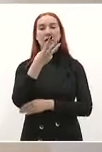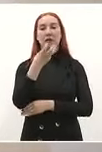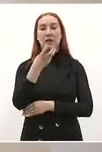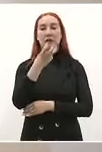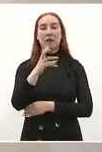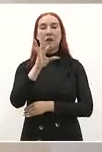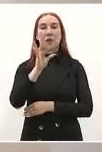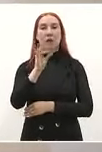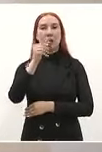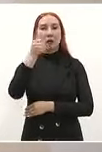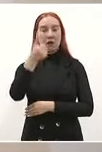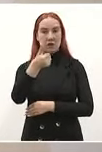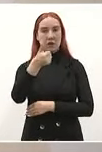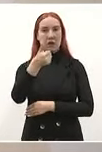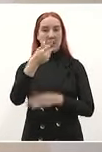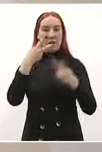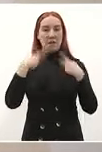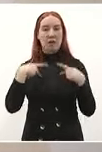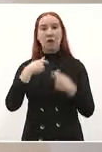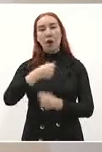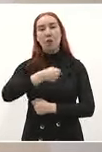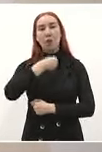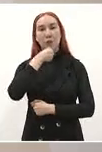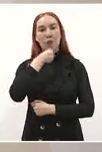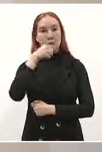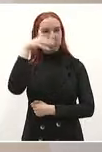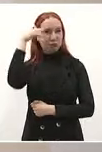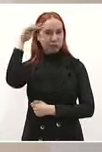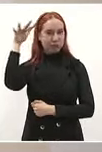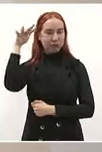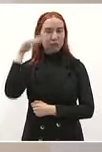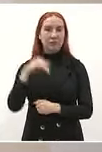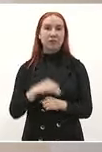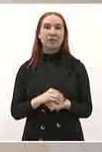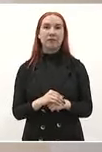346 adultos mayores ya